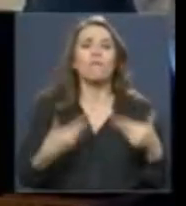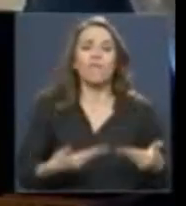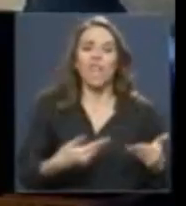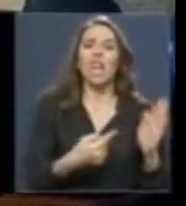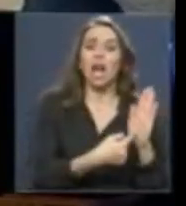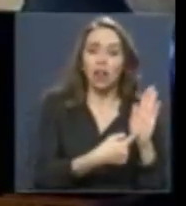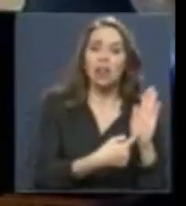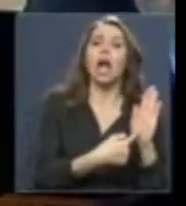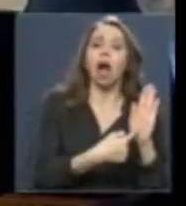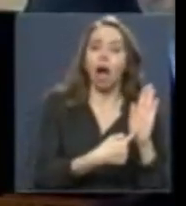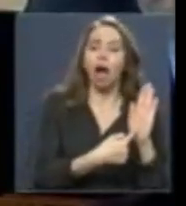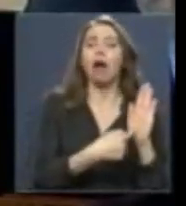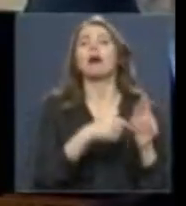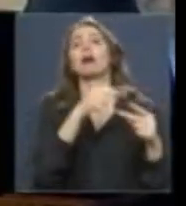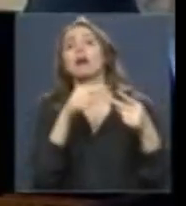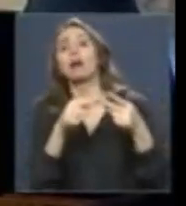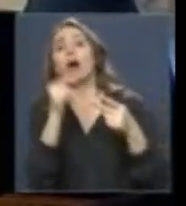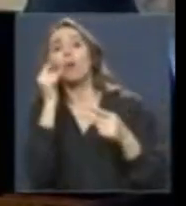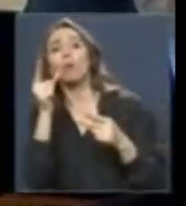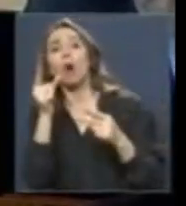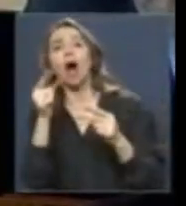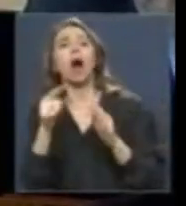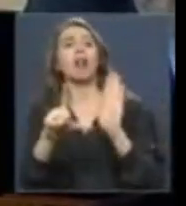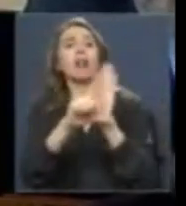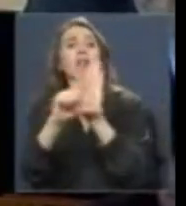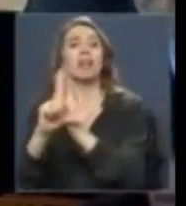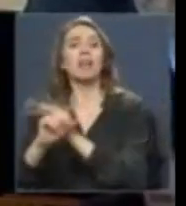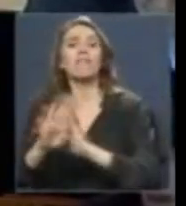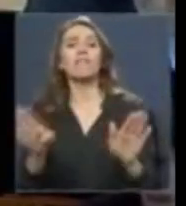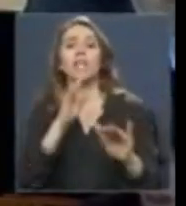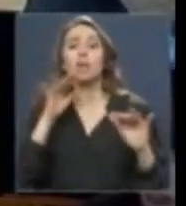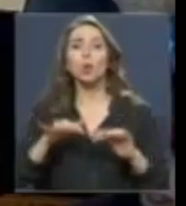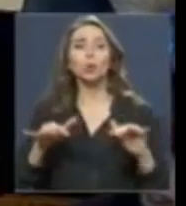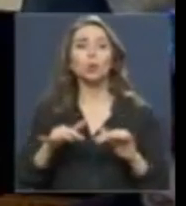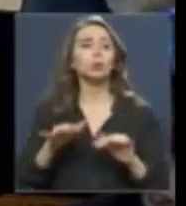caído en lo que se denomina desuso.